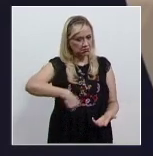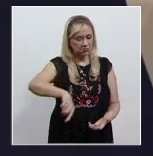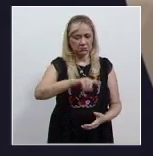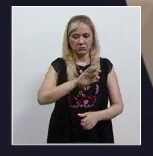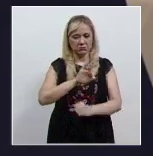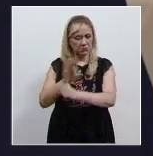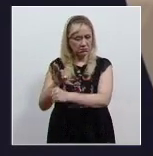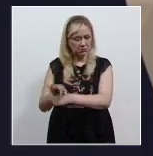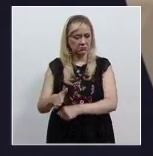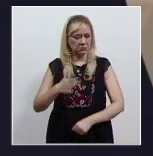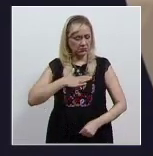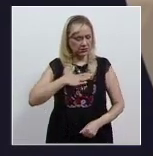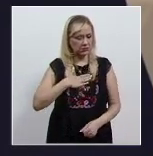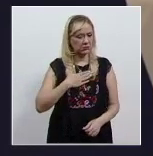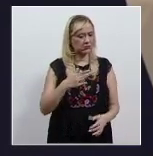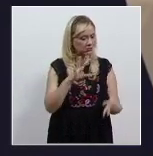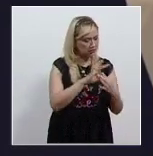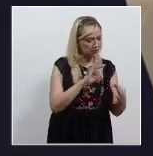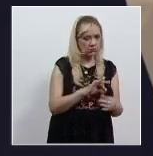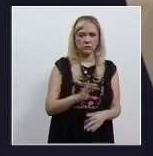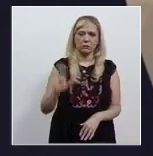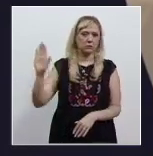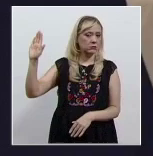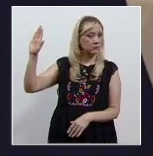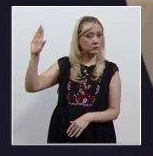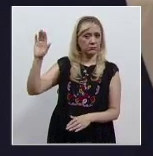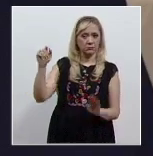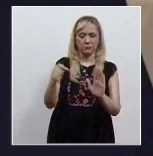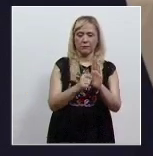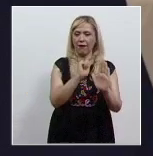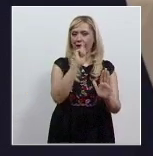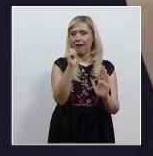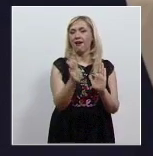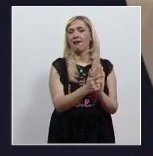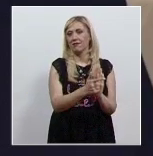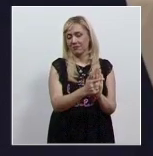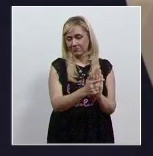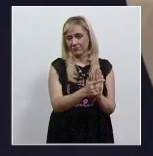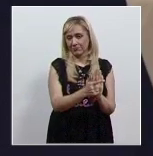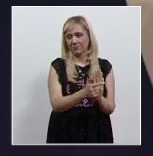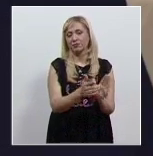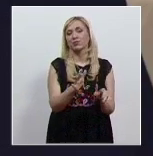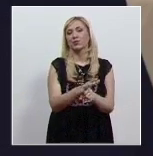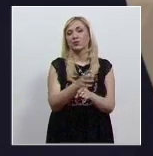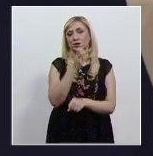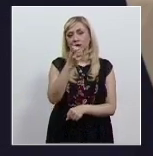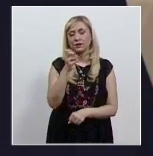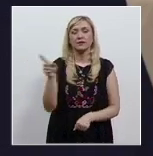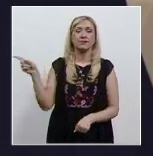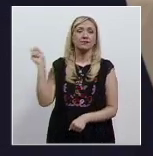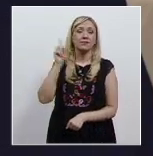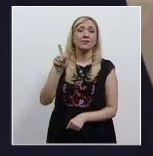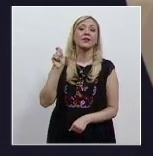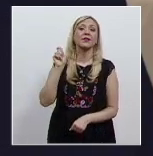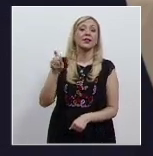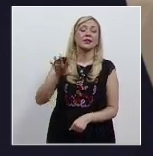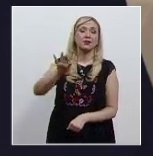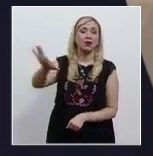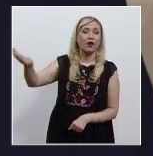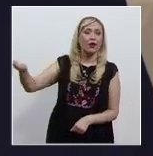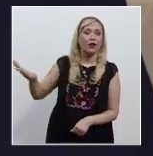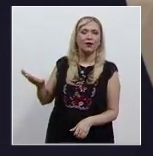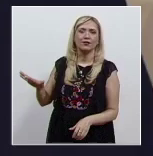titulares del poder político. Y a lo que los lleva a desnaturalizar